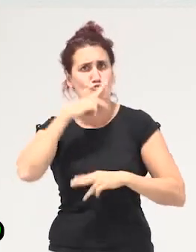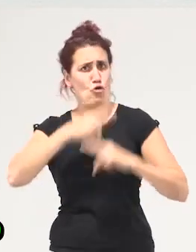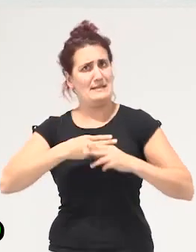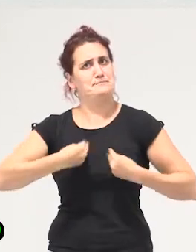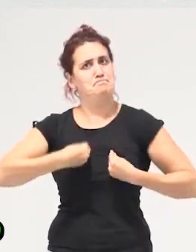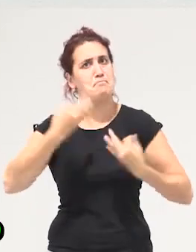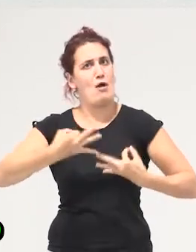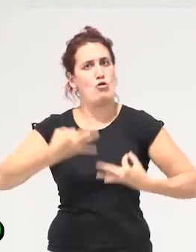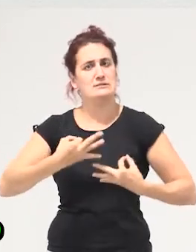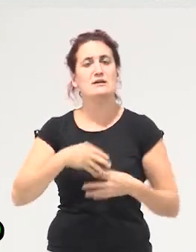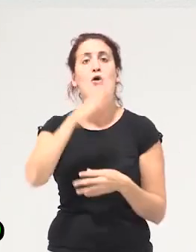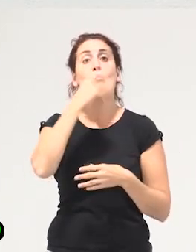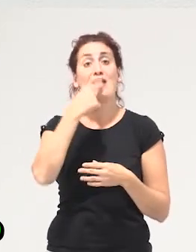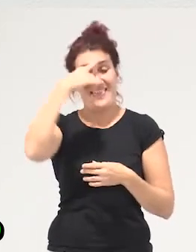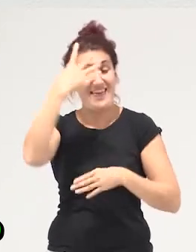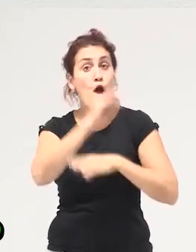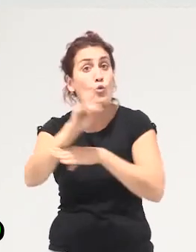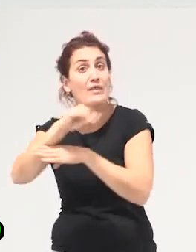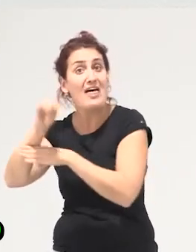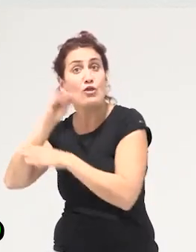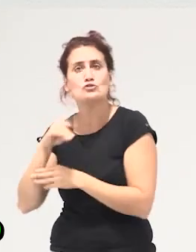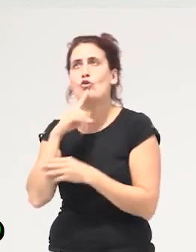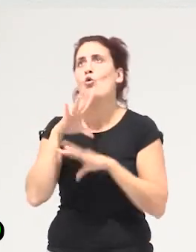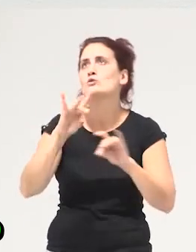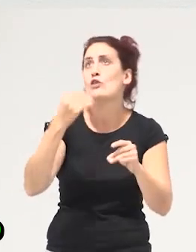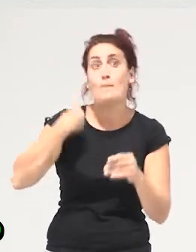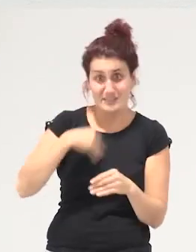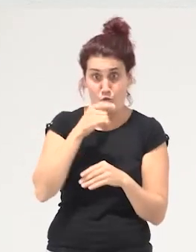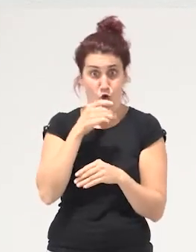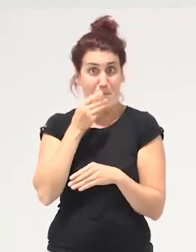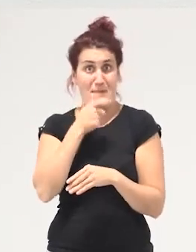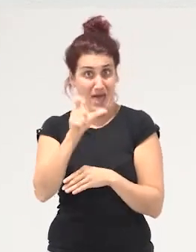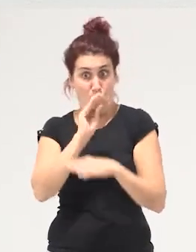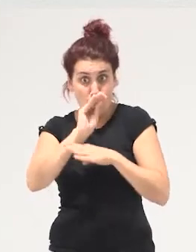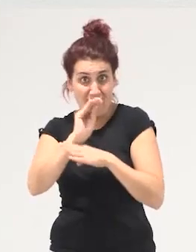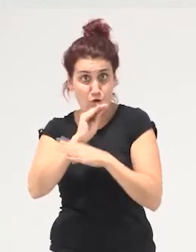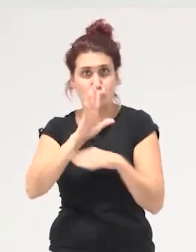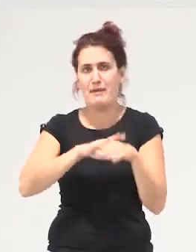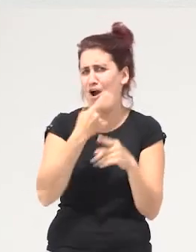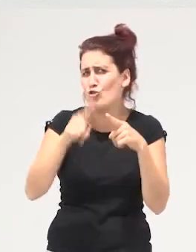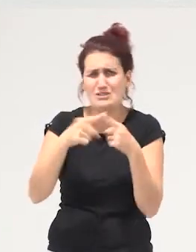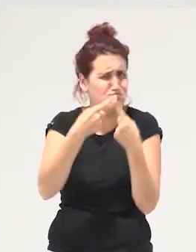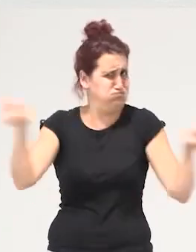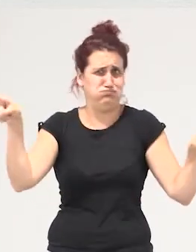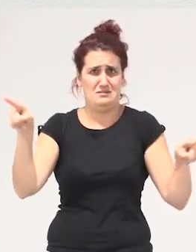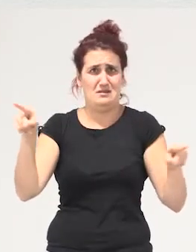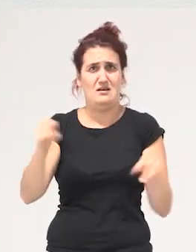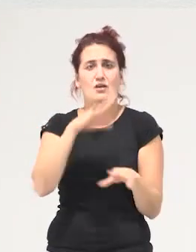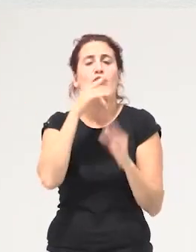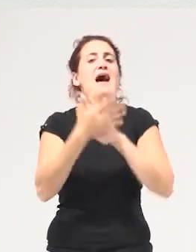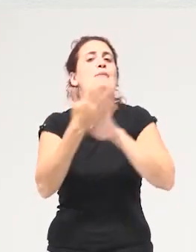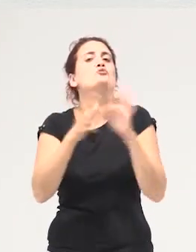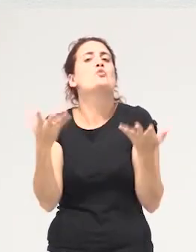porque con la idea de cuidados estamos usando el mismo concepto para cosas radicalmente distintas entonces ¿de qué